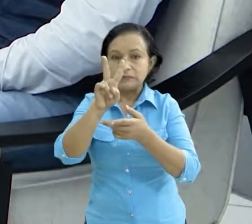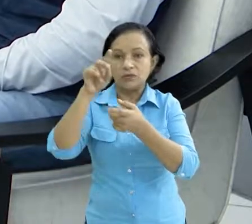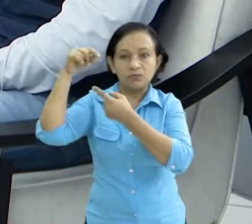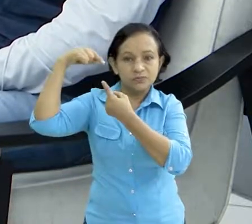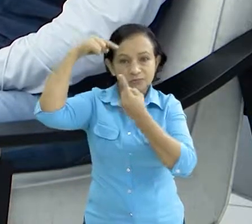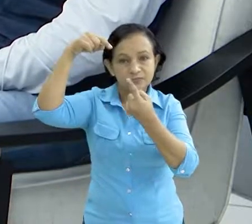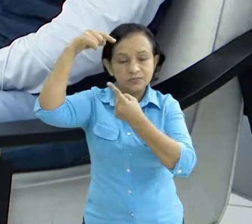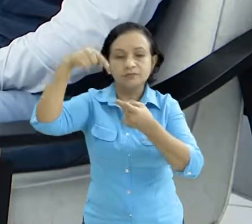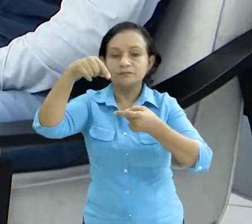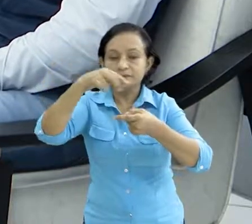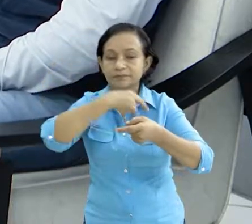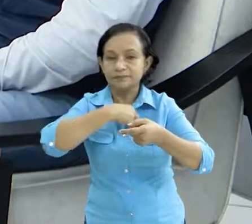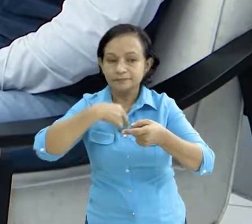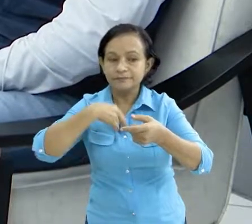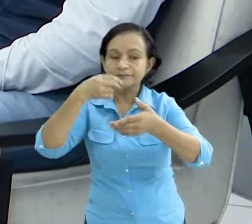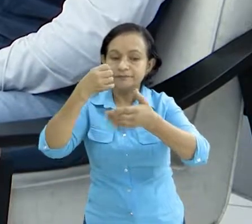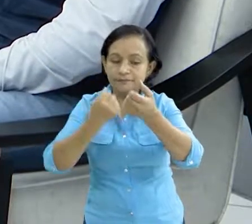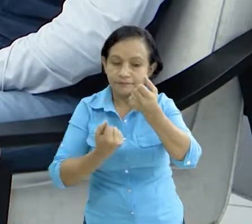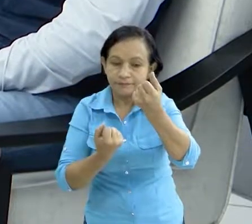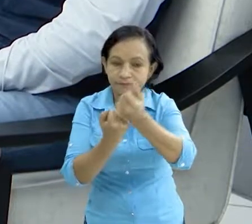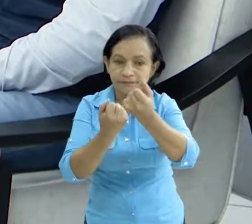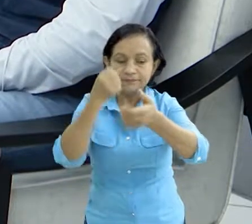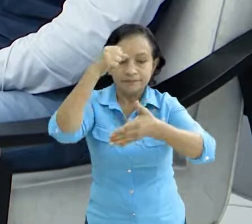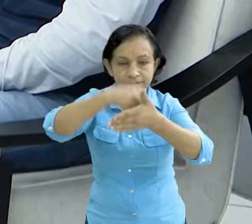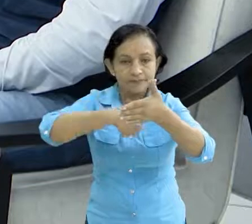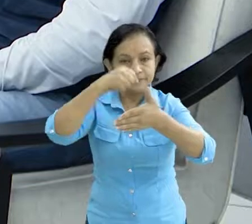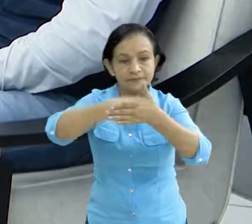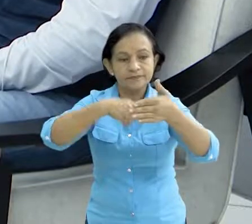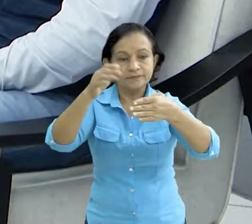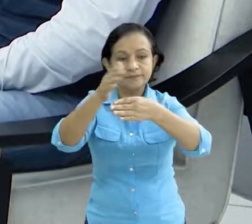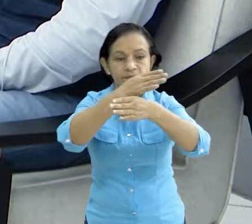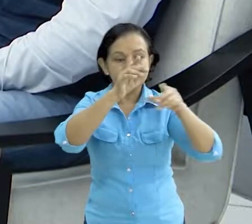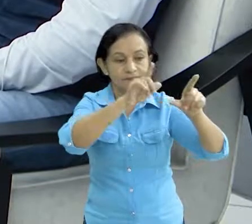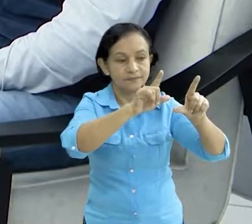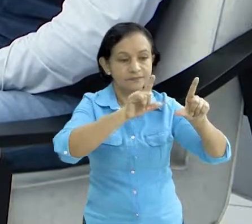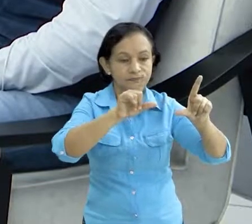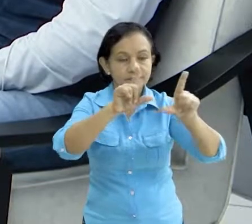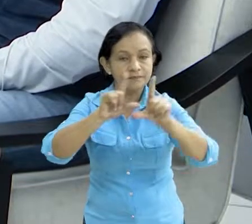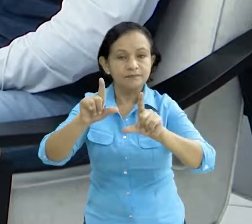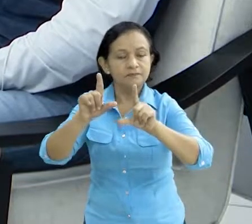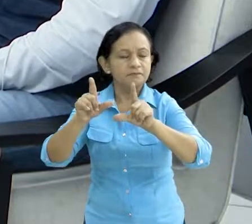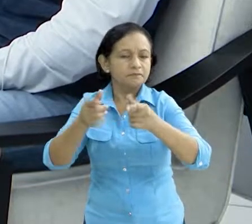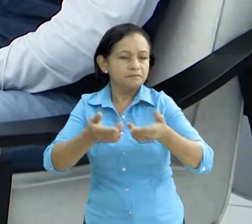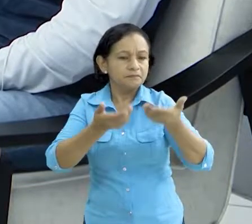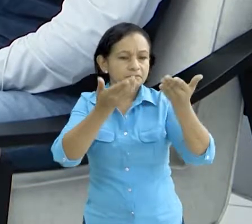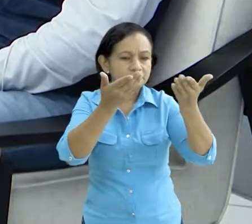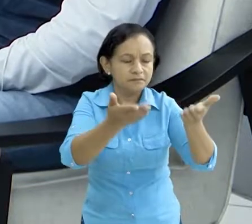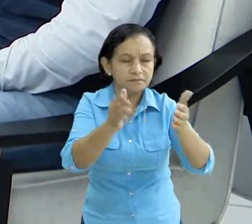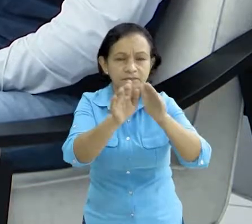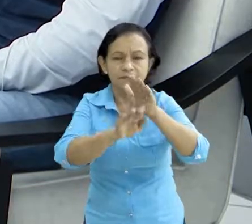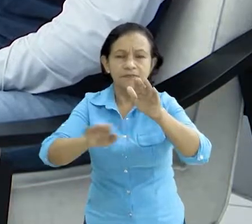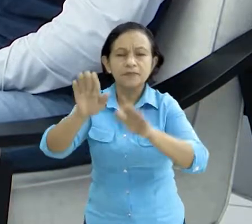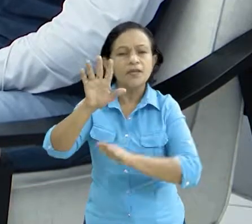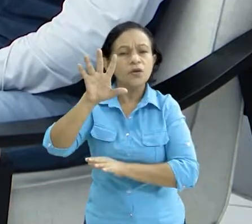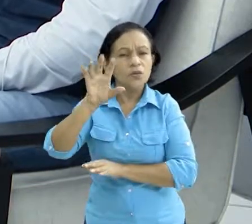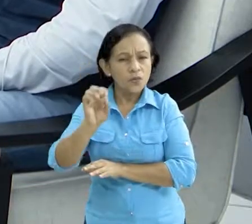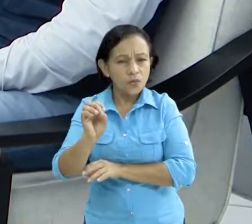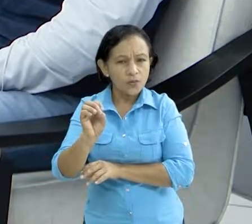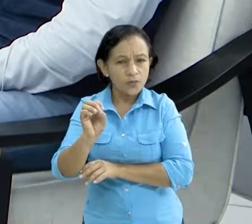desencadenamos un proceso de fortalecimiento de puestos de mando, haciendo entrega de más de 50